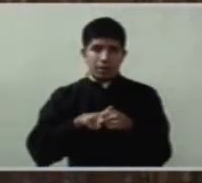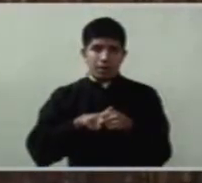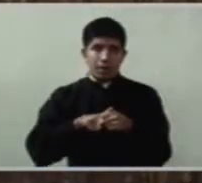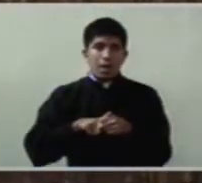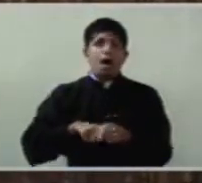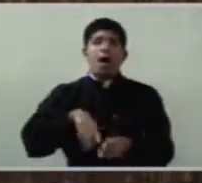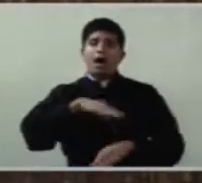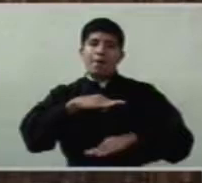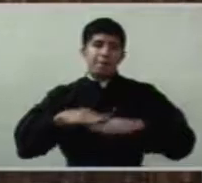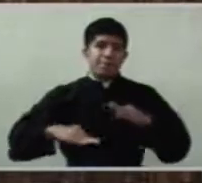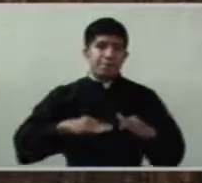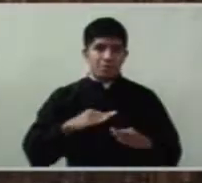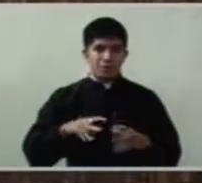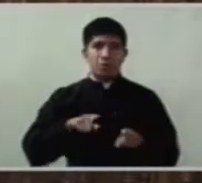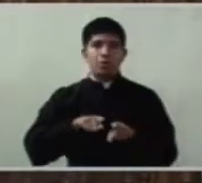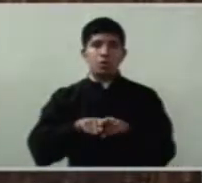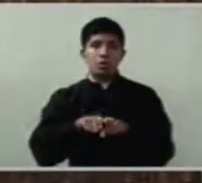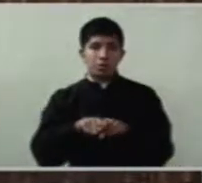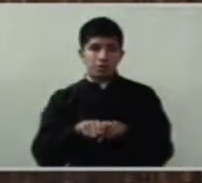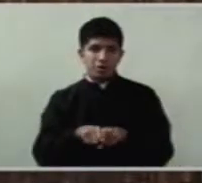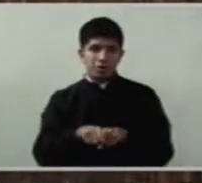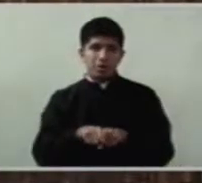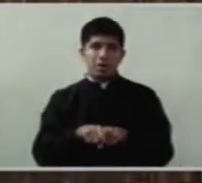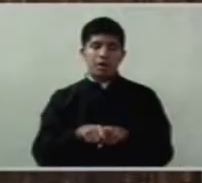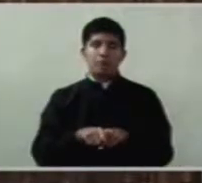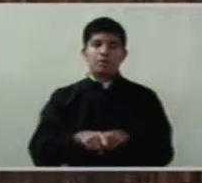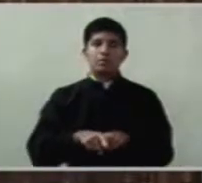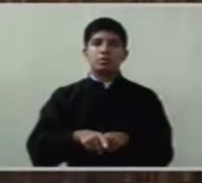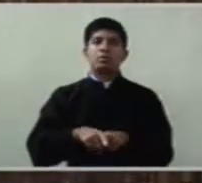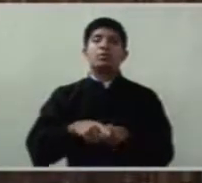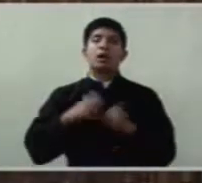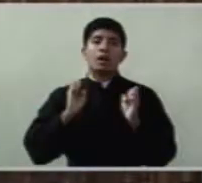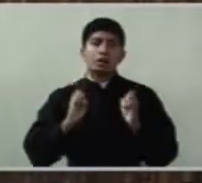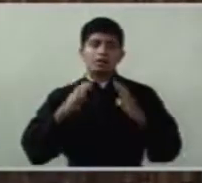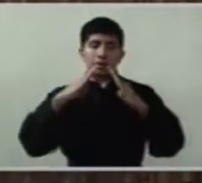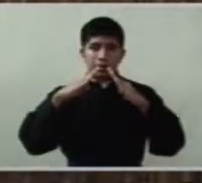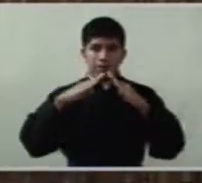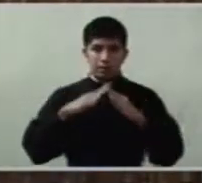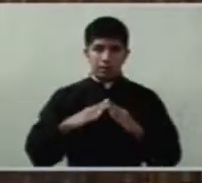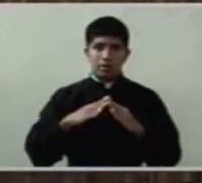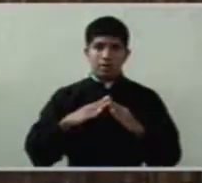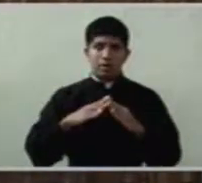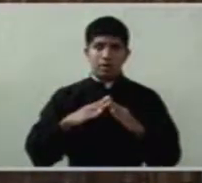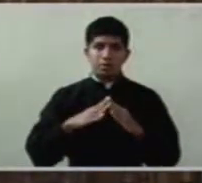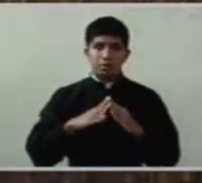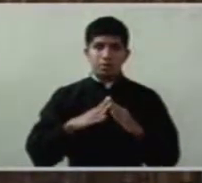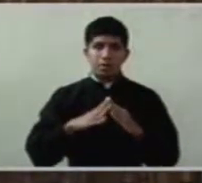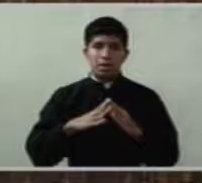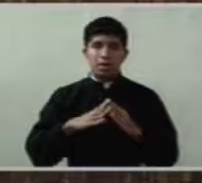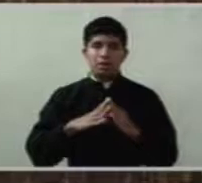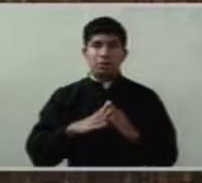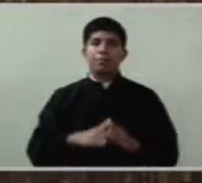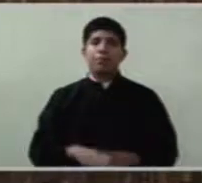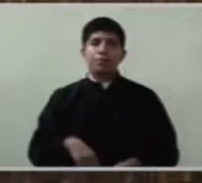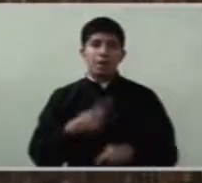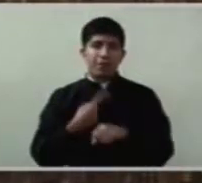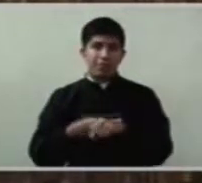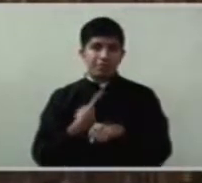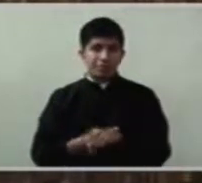los hermanos y hermanas mayores que en sus casas y a veces enfermos